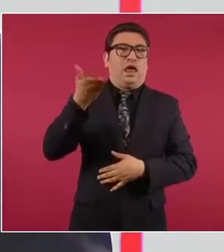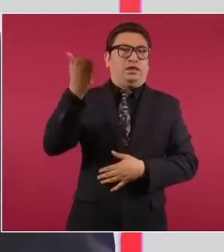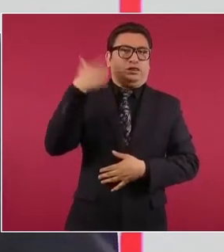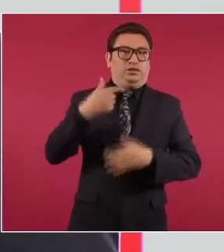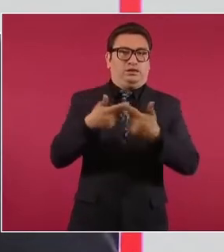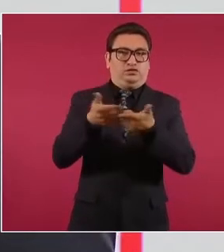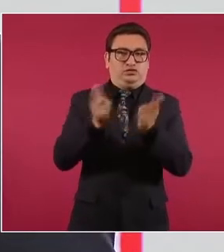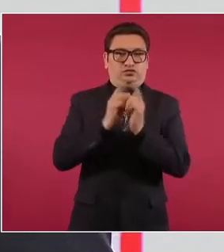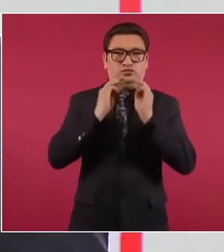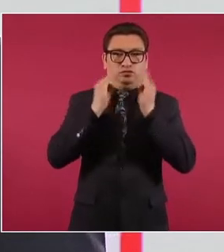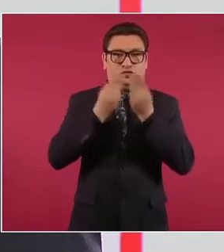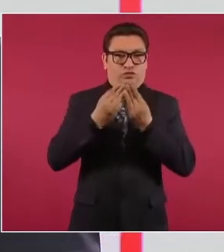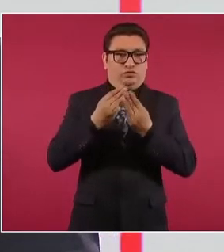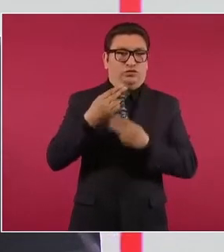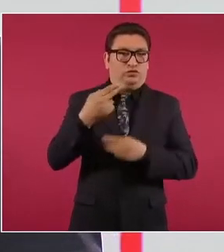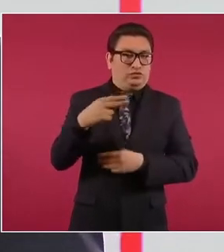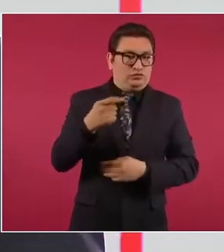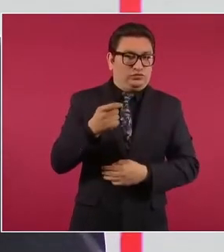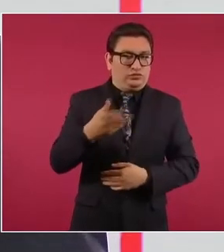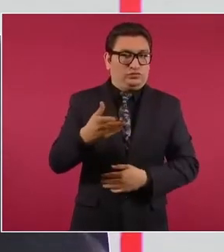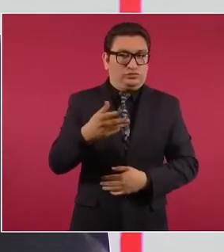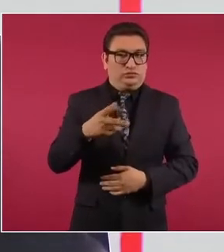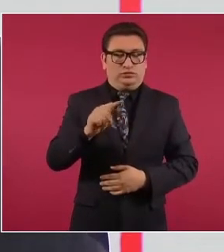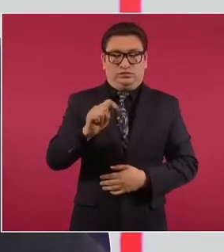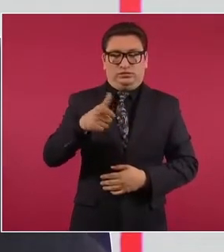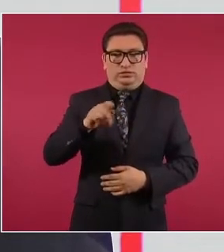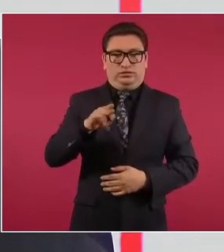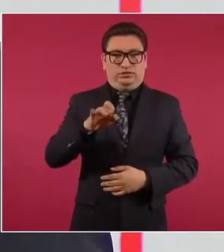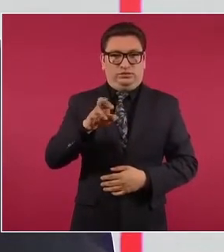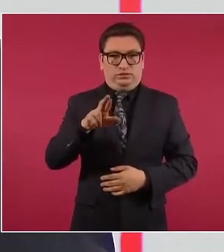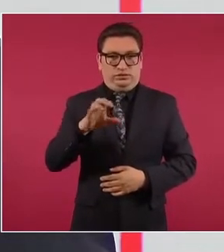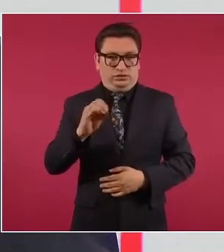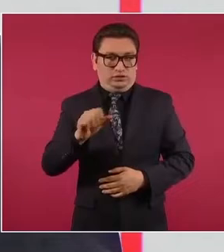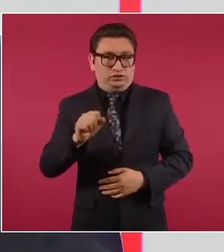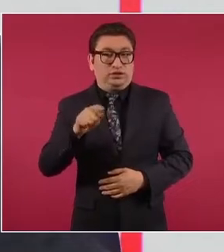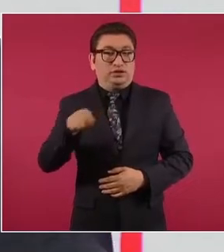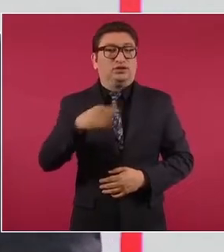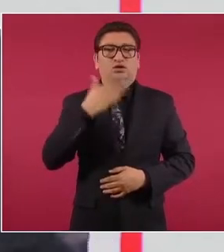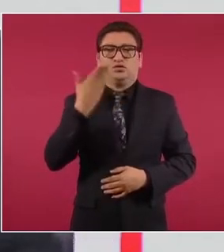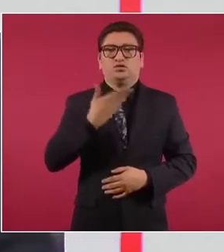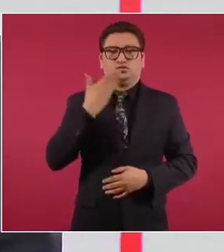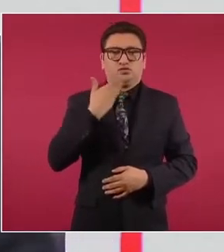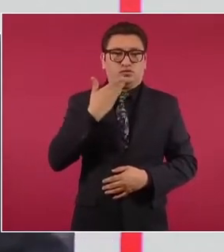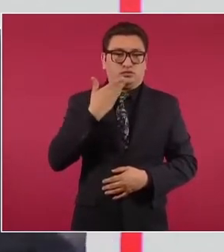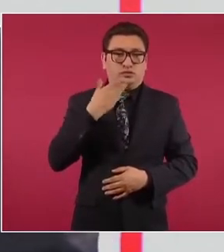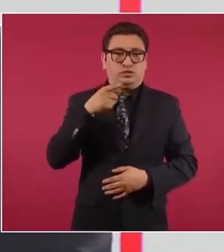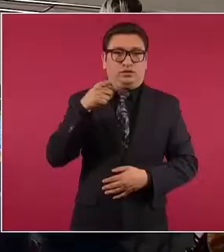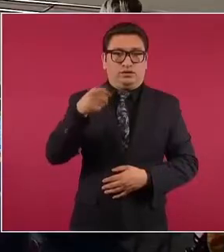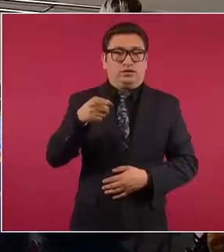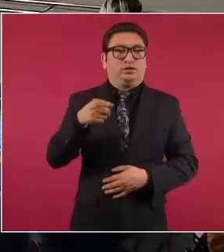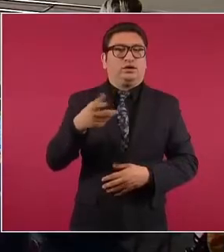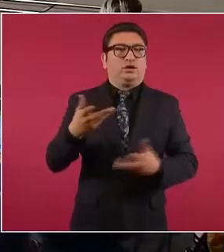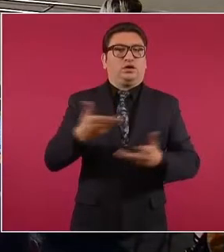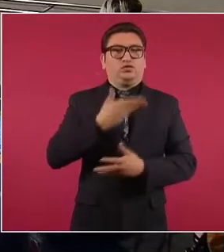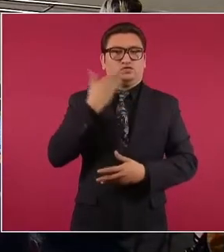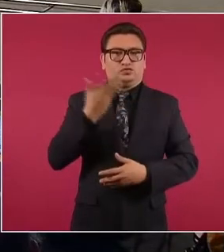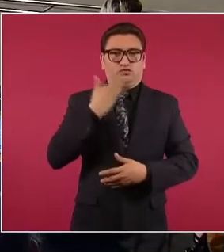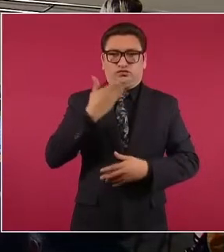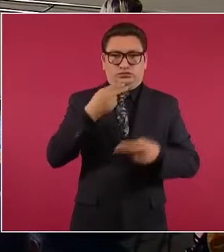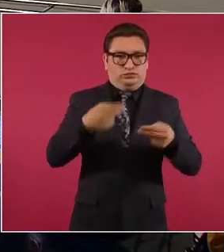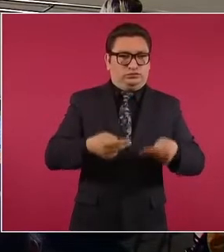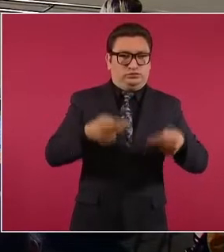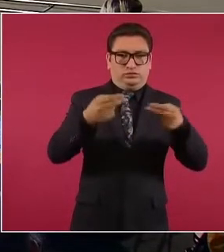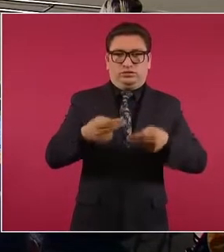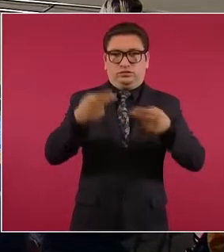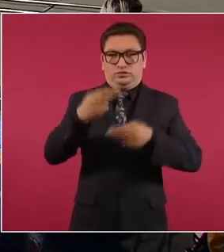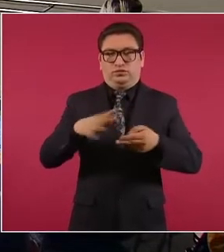conocido como los tequileros, que era un grupo dedicado fundamentalmente al trasiego y comercialización